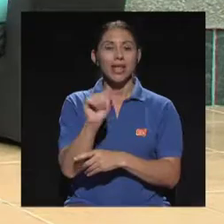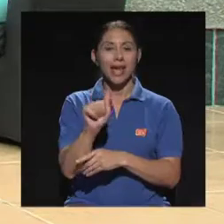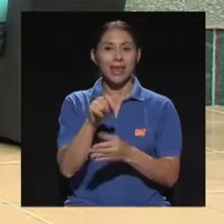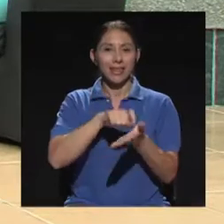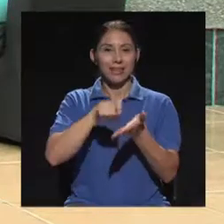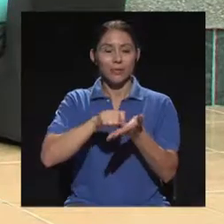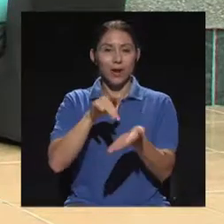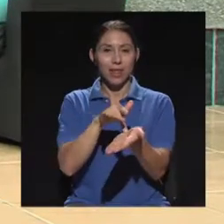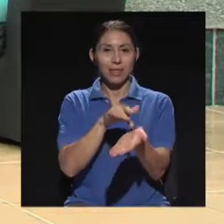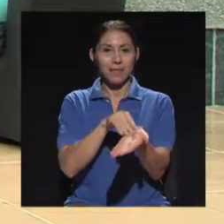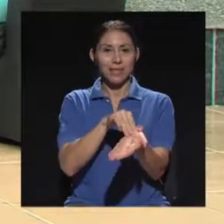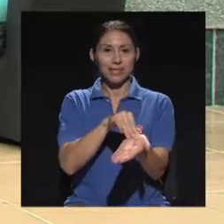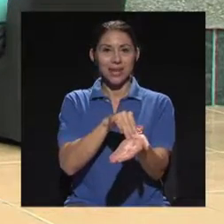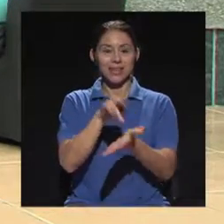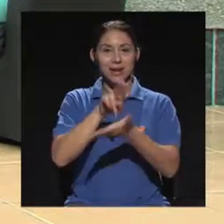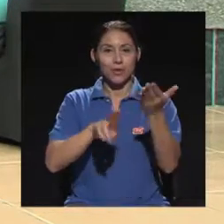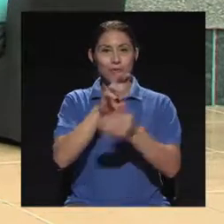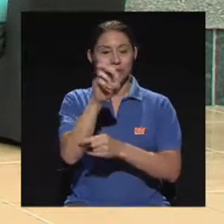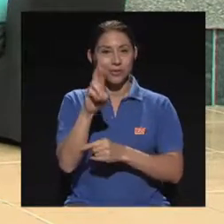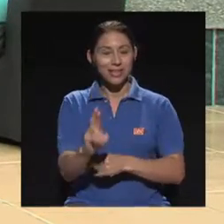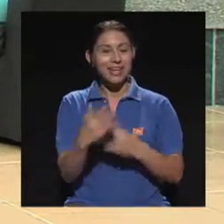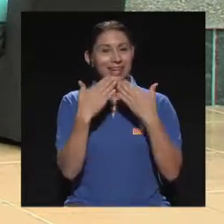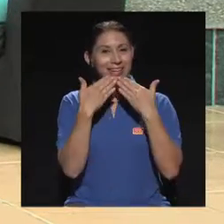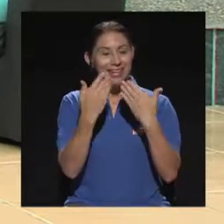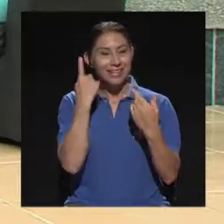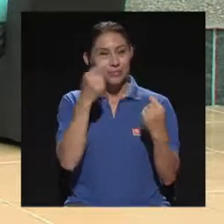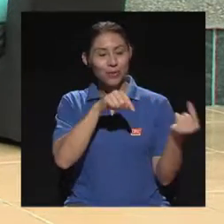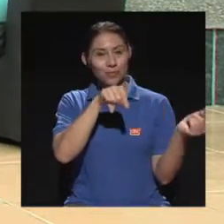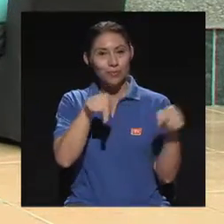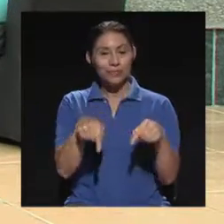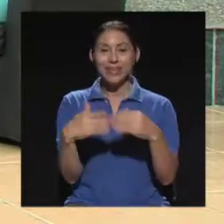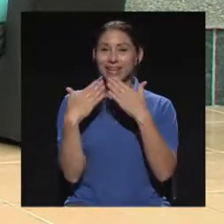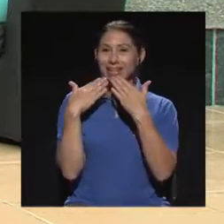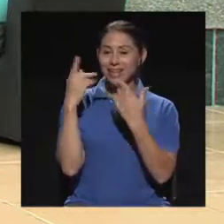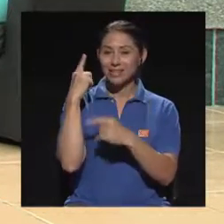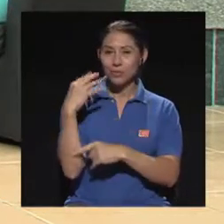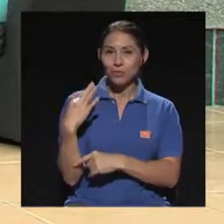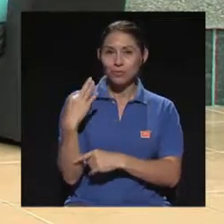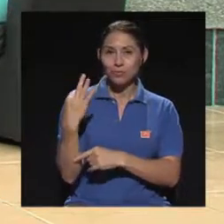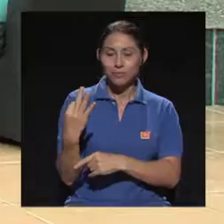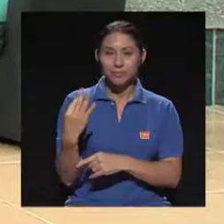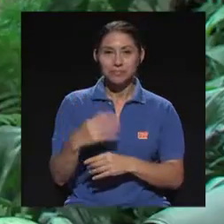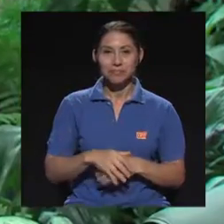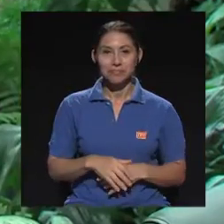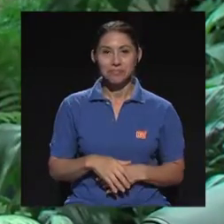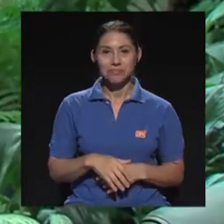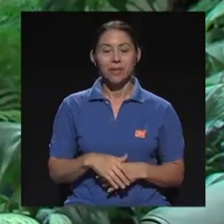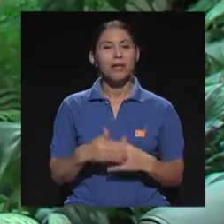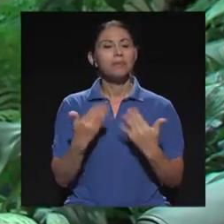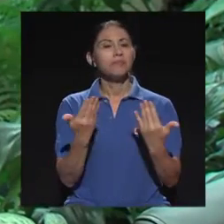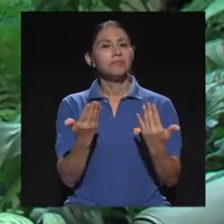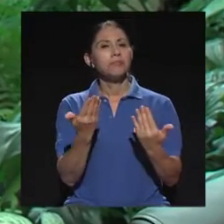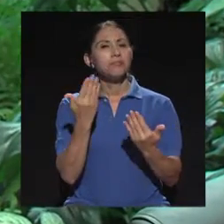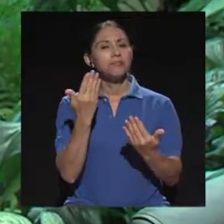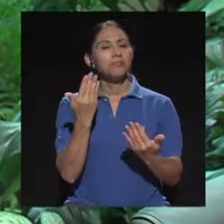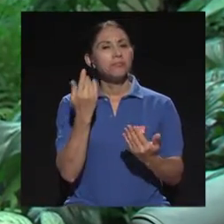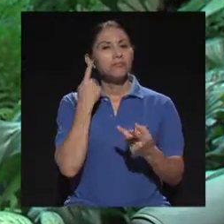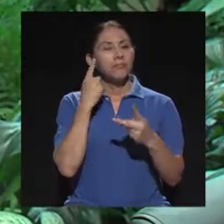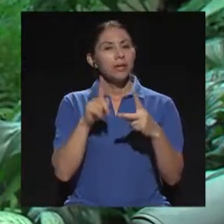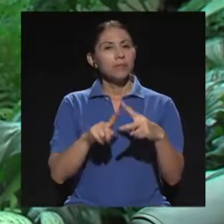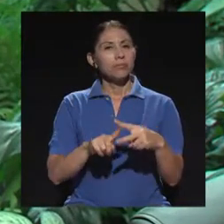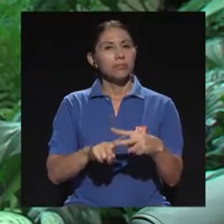Rica, y le agradecemos, Mildred, la gentileza por acompañarnos. Muchísimas gracias a ustedes por haberme invitado. Mildred, tal vez para